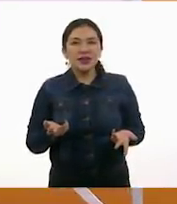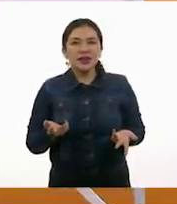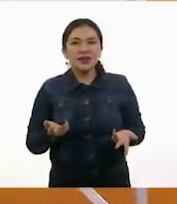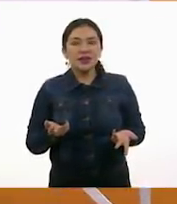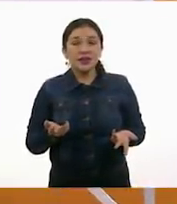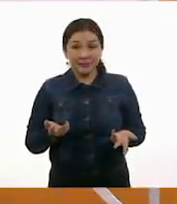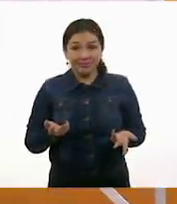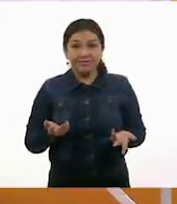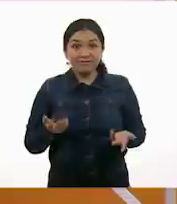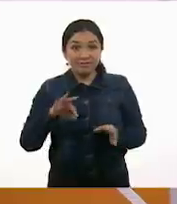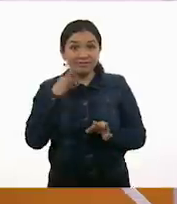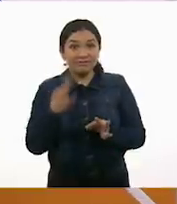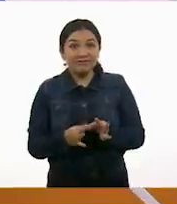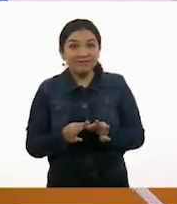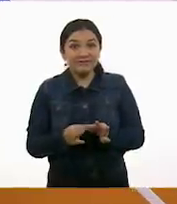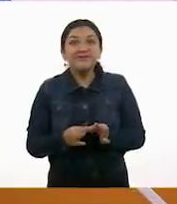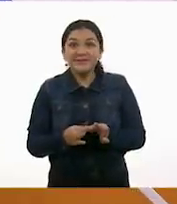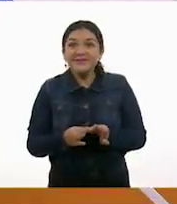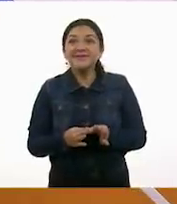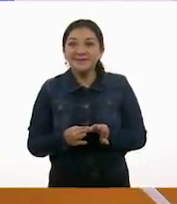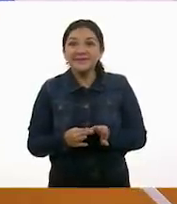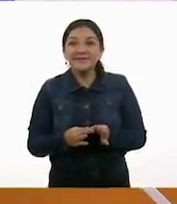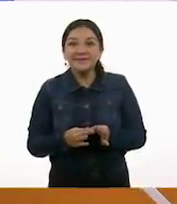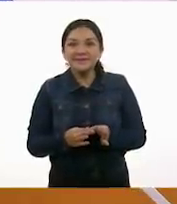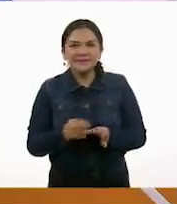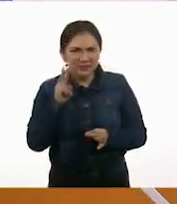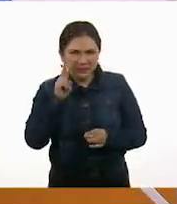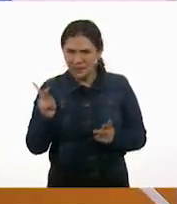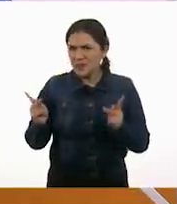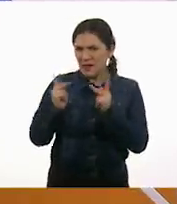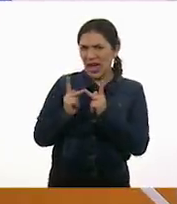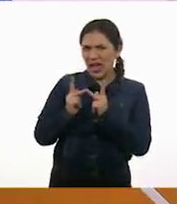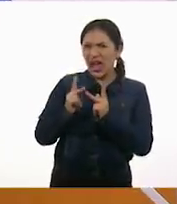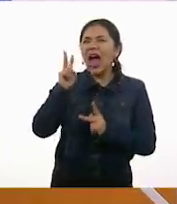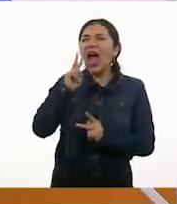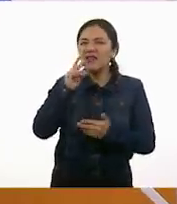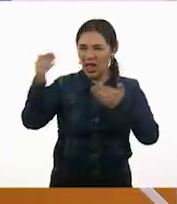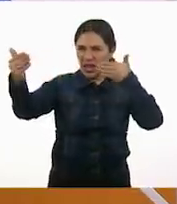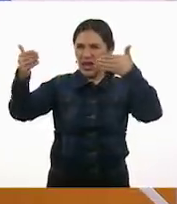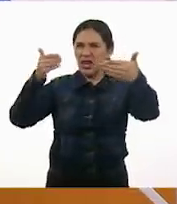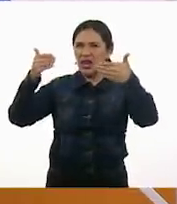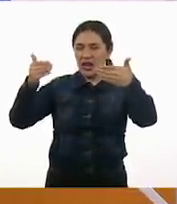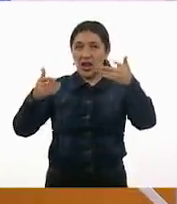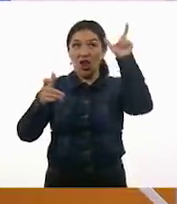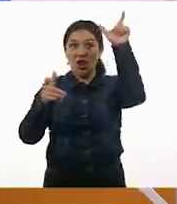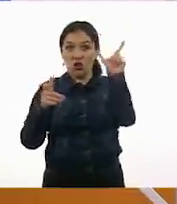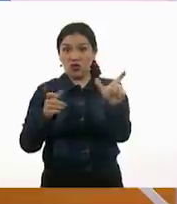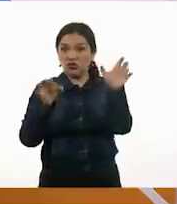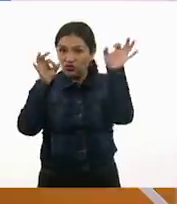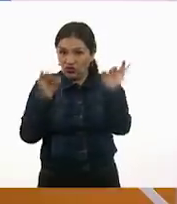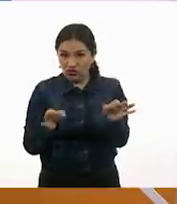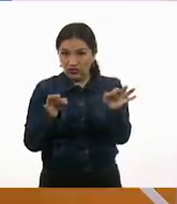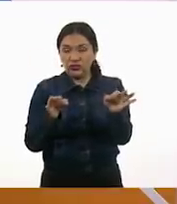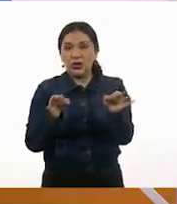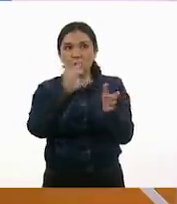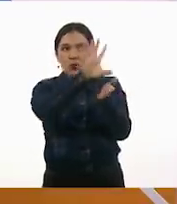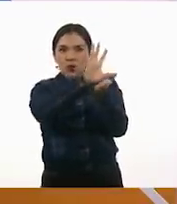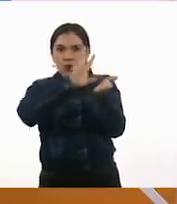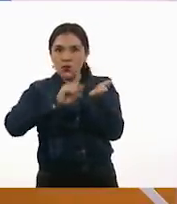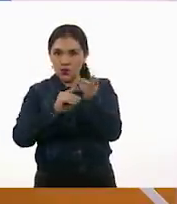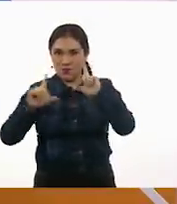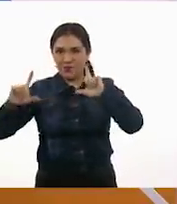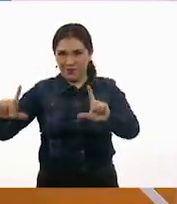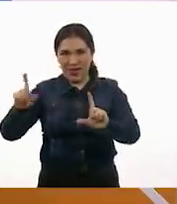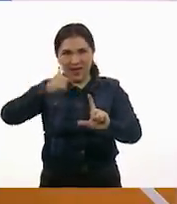¿Listo? Muy bien. ¿Coincide? Coincide. Vamos a observar la imagen que tenemos con lo que